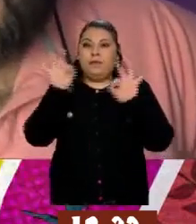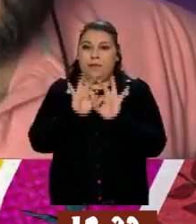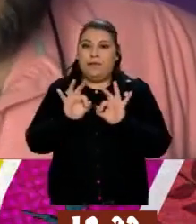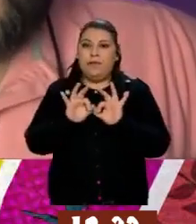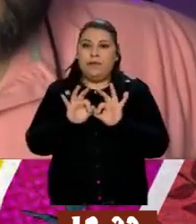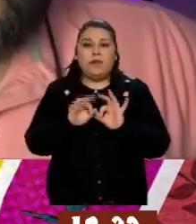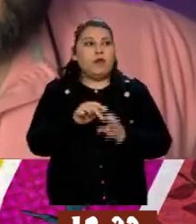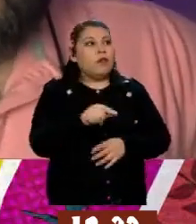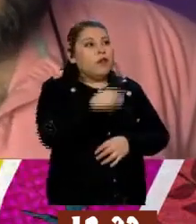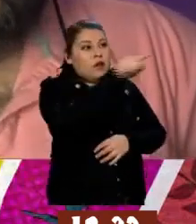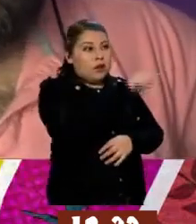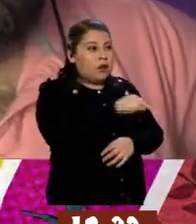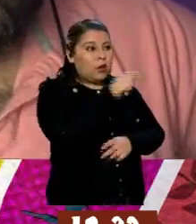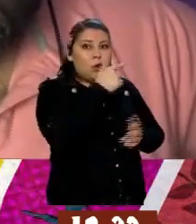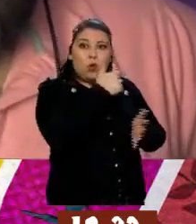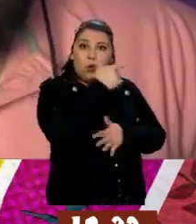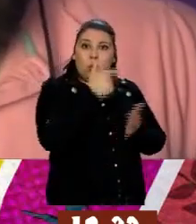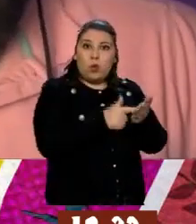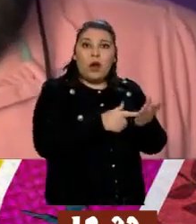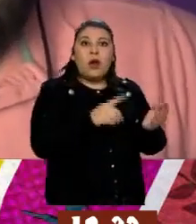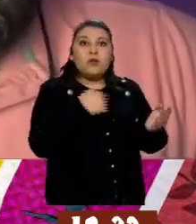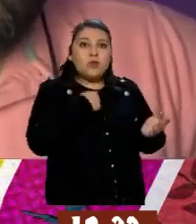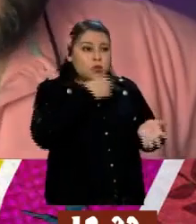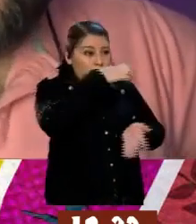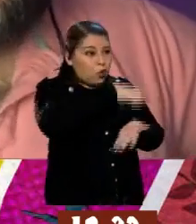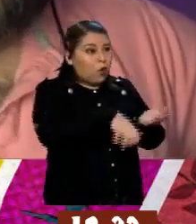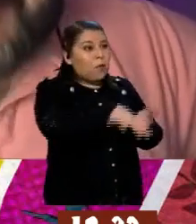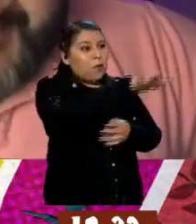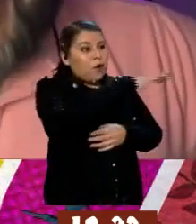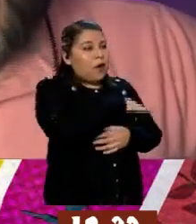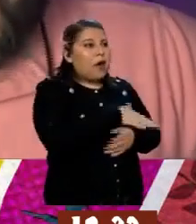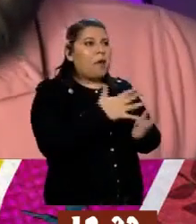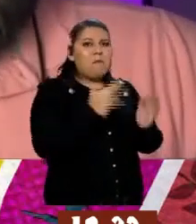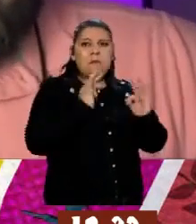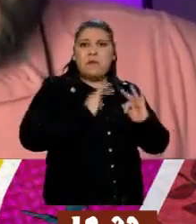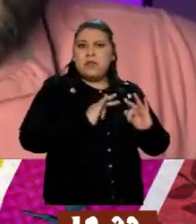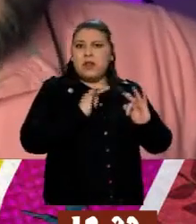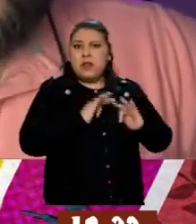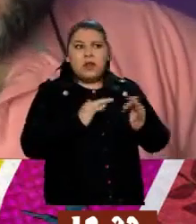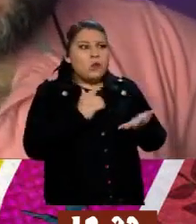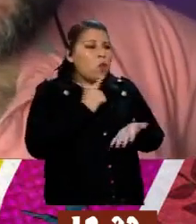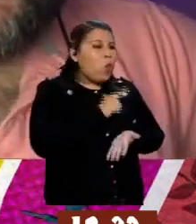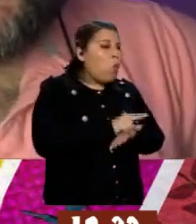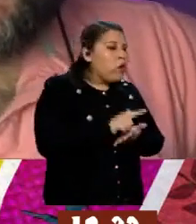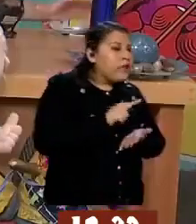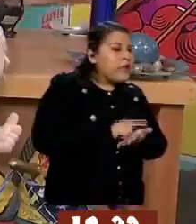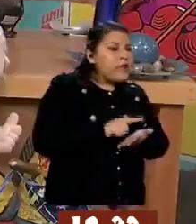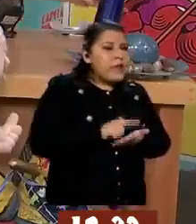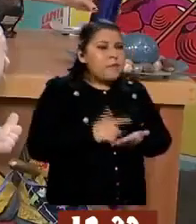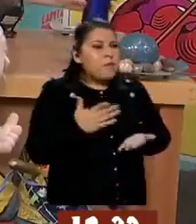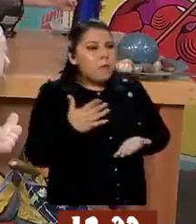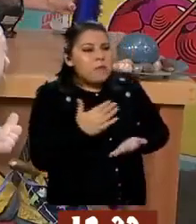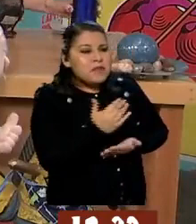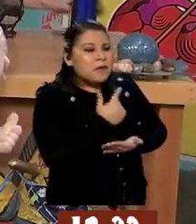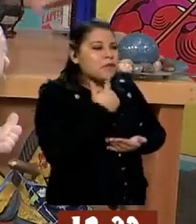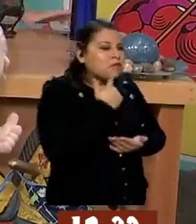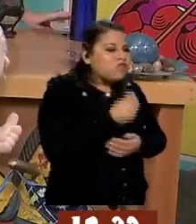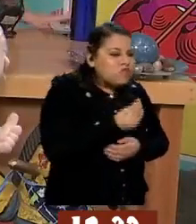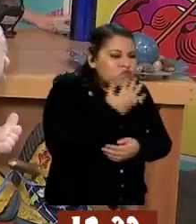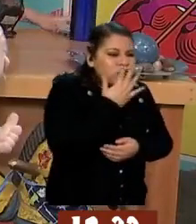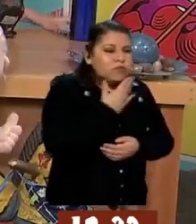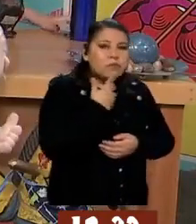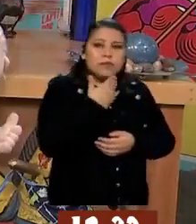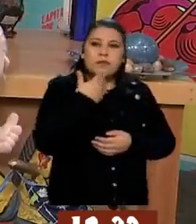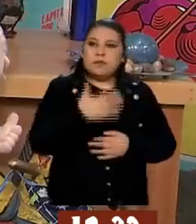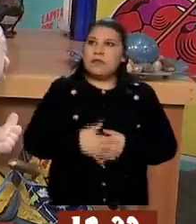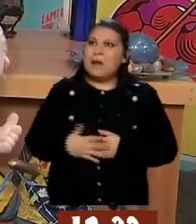higiene, la conservación de la Pero, ¿cómo crees? Oye... ¿No se va a lavar el pescado? No, me estás acostumbrado. señora.